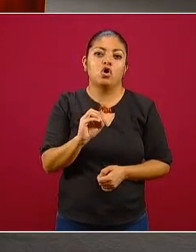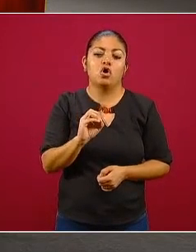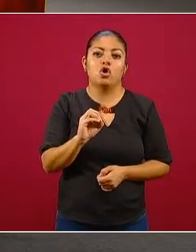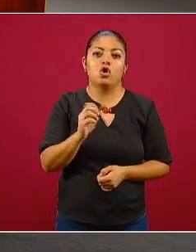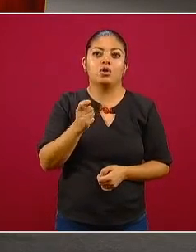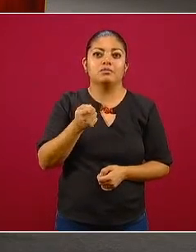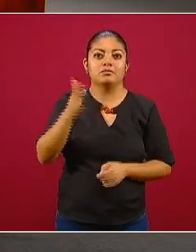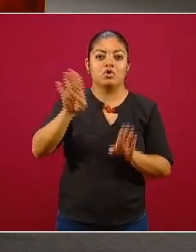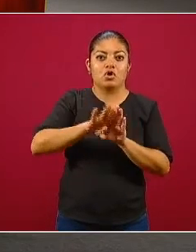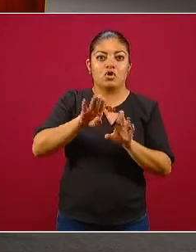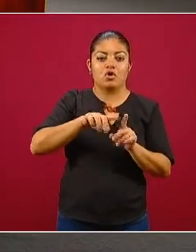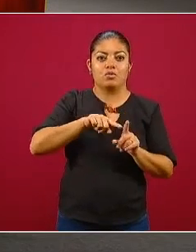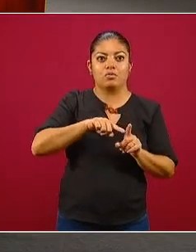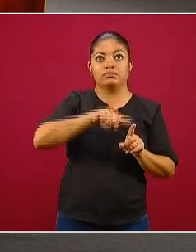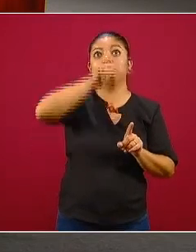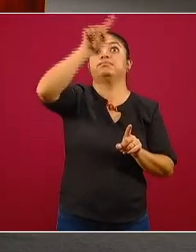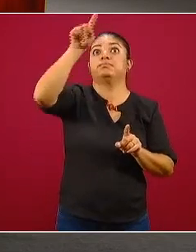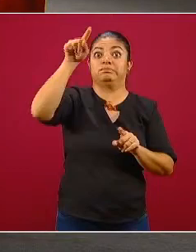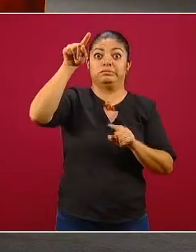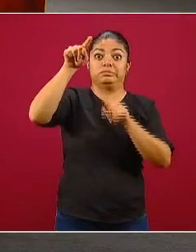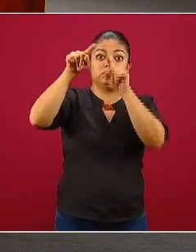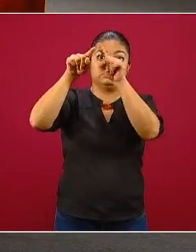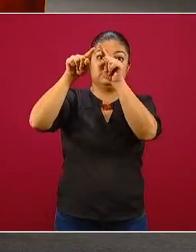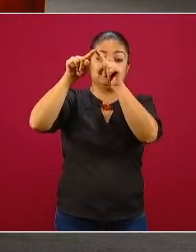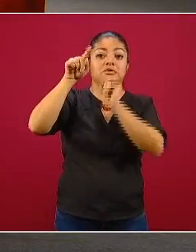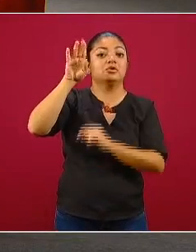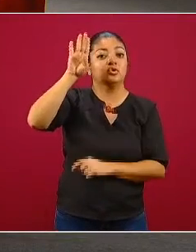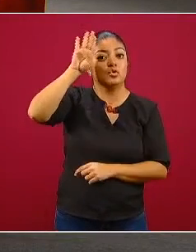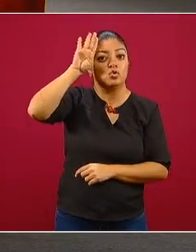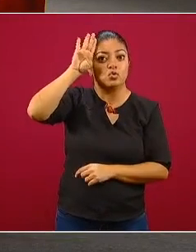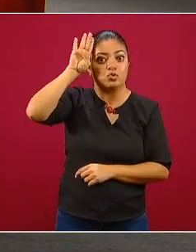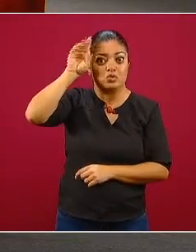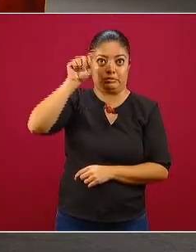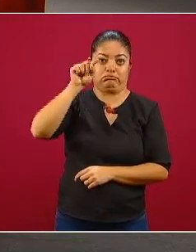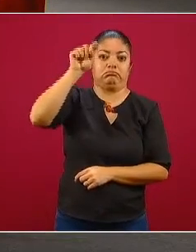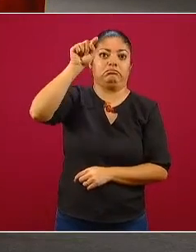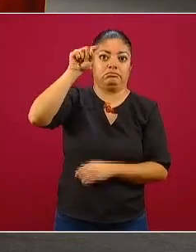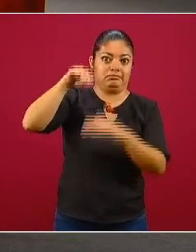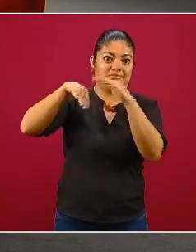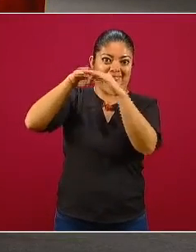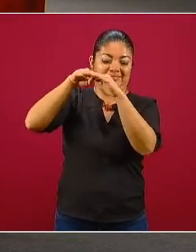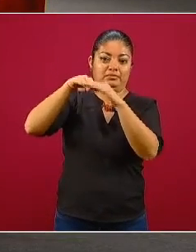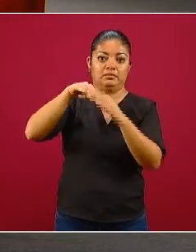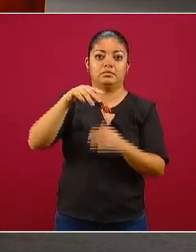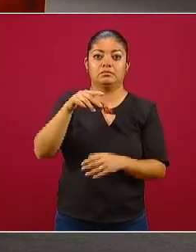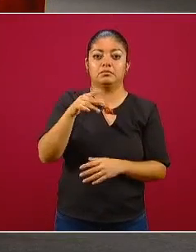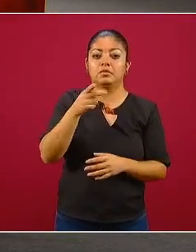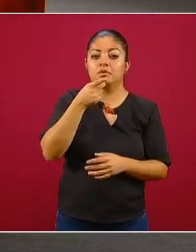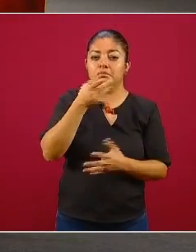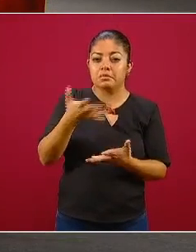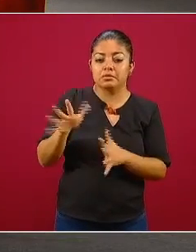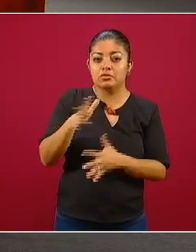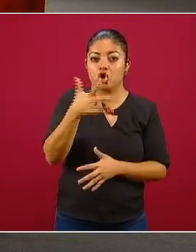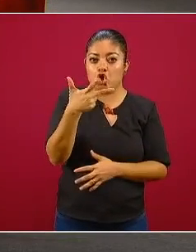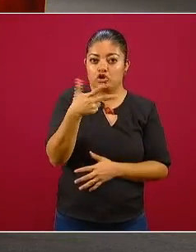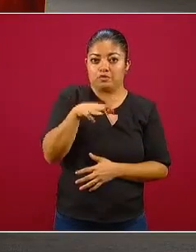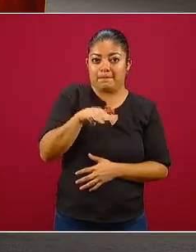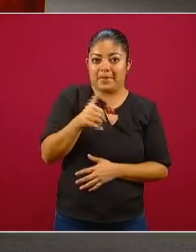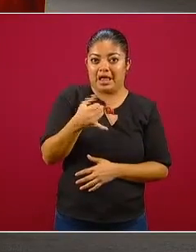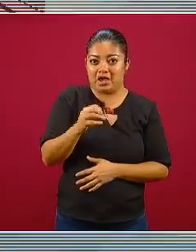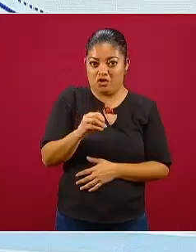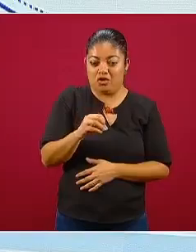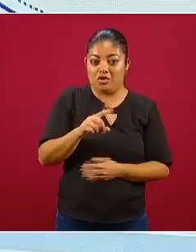alto de la curva, el punto máximo y encontramos que para el 8 de mayo fue la predicción,